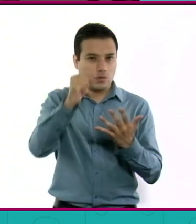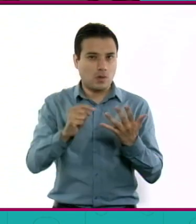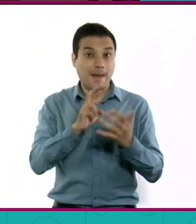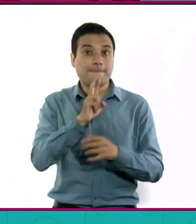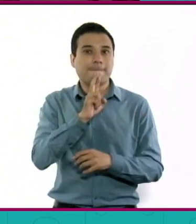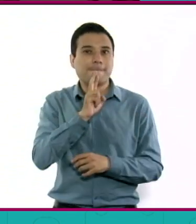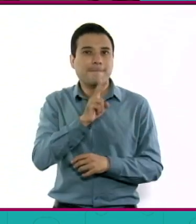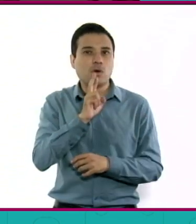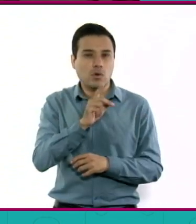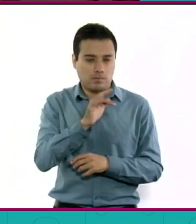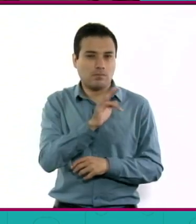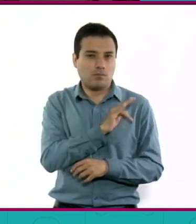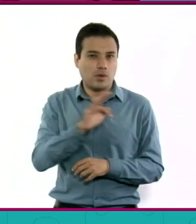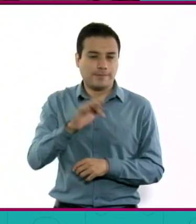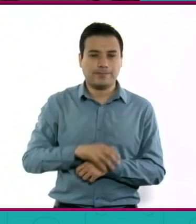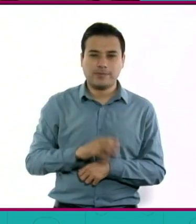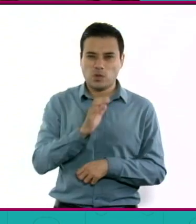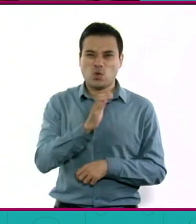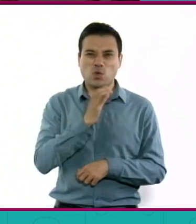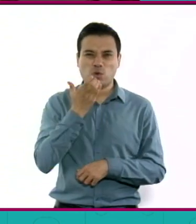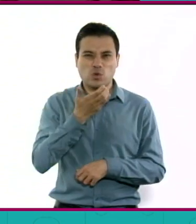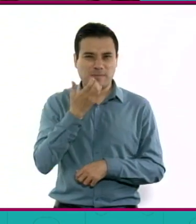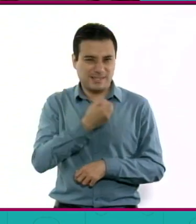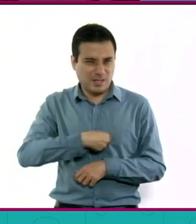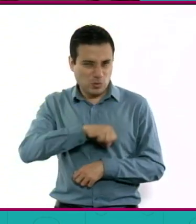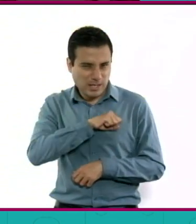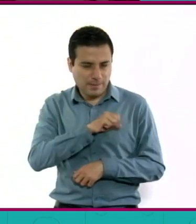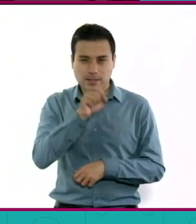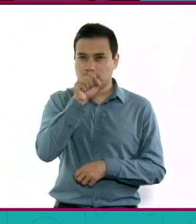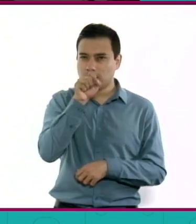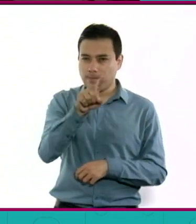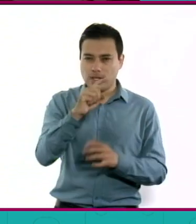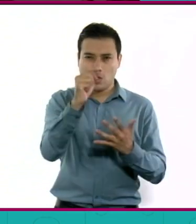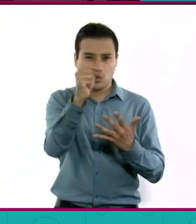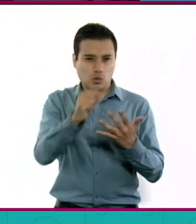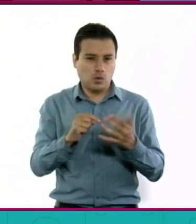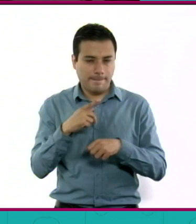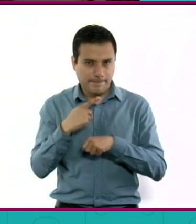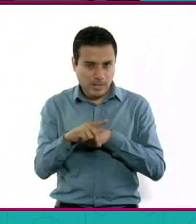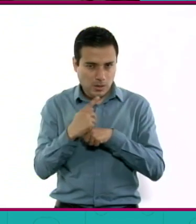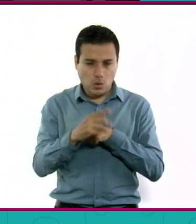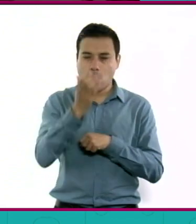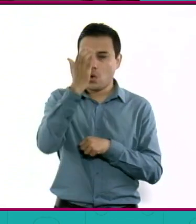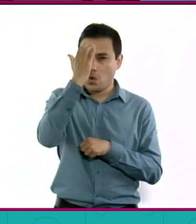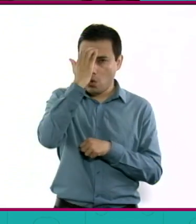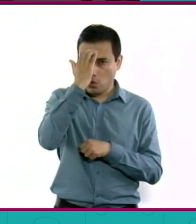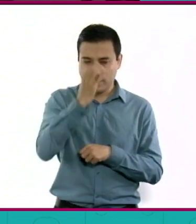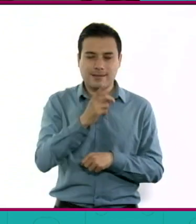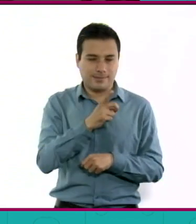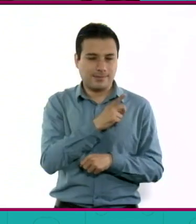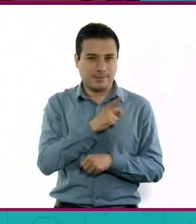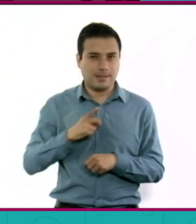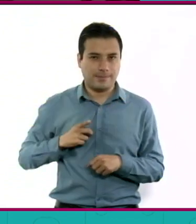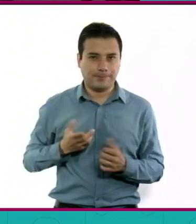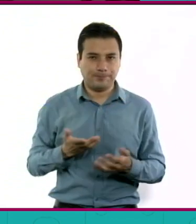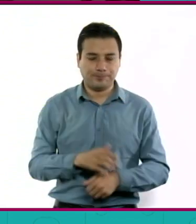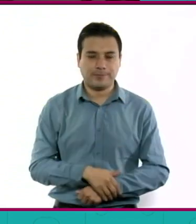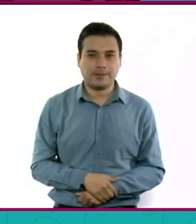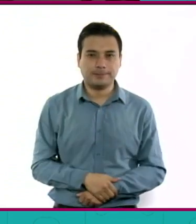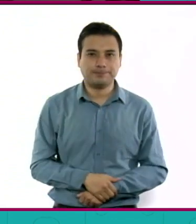grandes. Nuestros hábitos saludables y conocer los de riesgo, porque también es importante que nosotros sepamos cuáles son nuestros hábitos de riesgo.